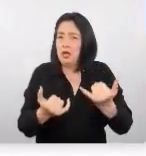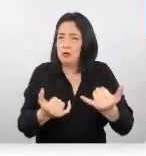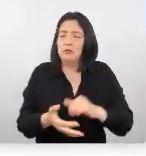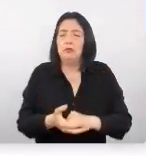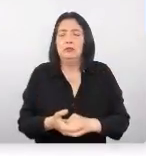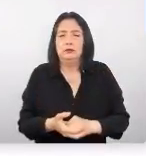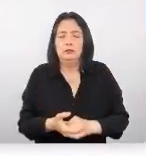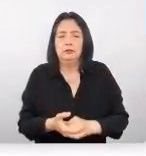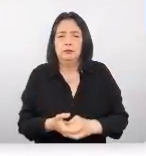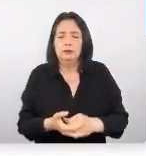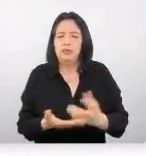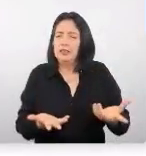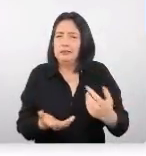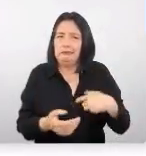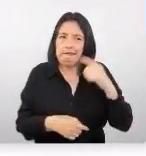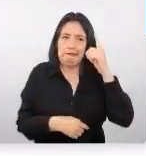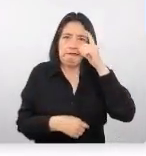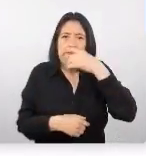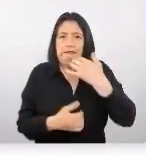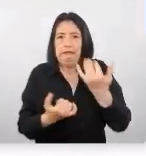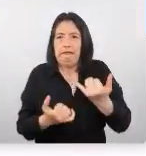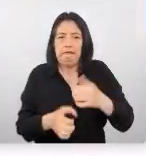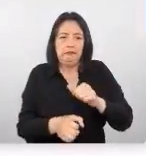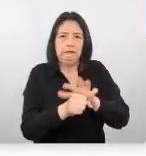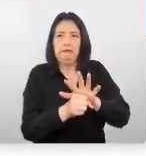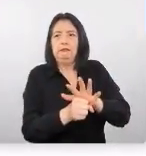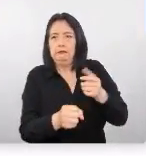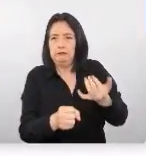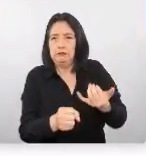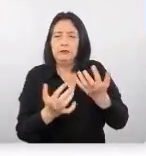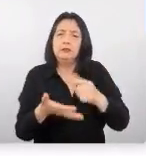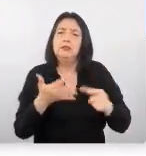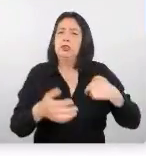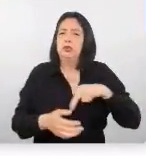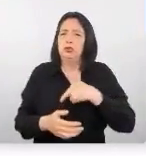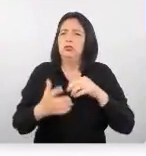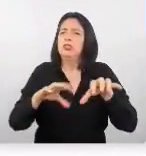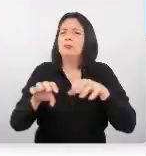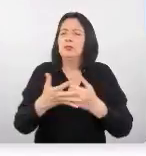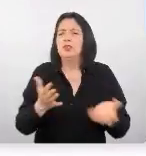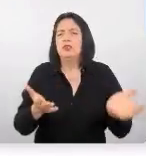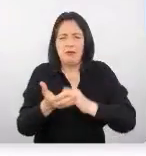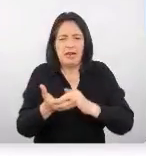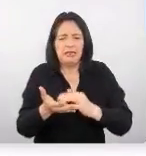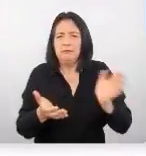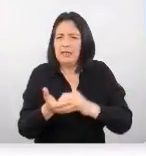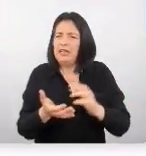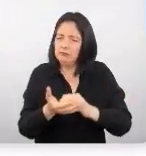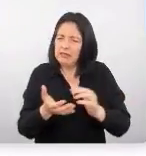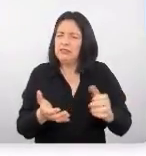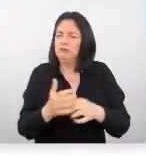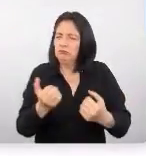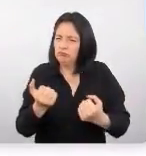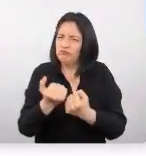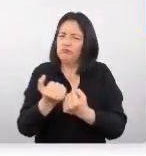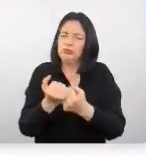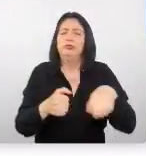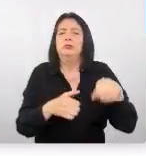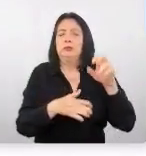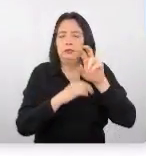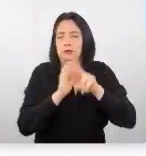en plena crisis con esta pandemia lo que hemos hecho es un reforzamiento del video